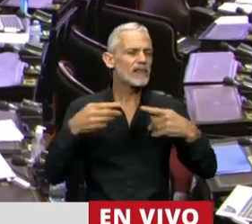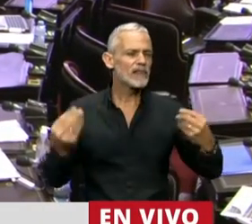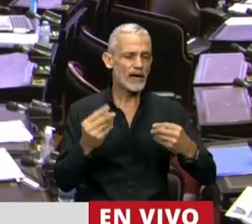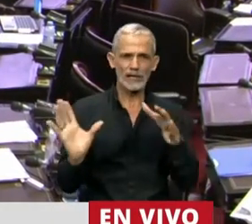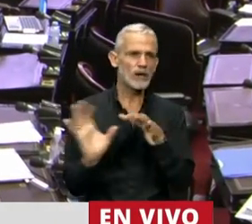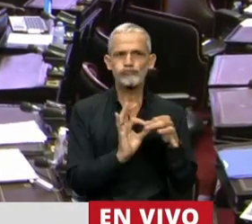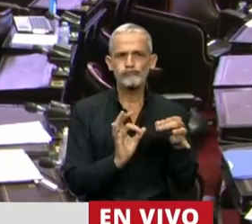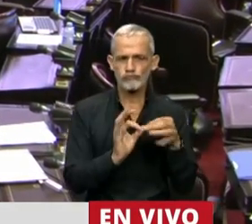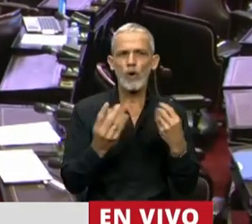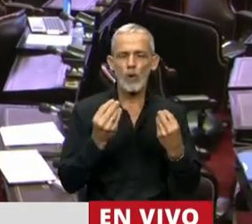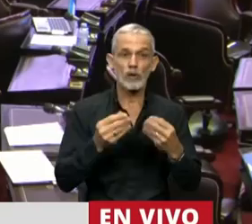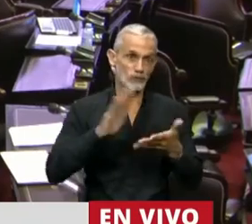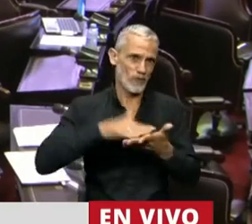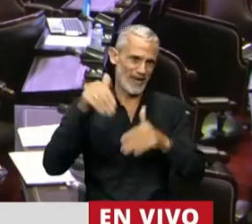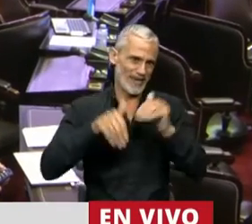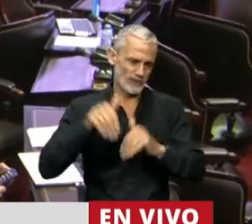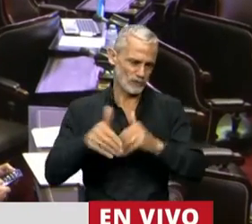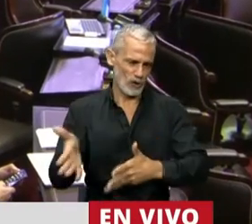que ver con lo electoral.